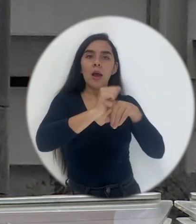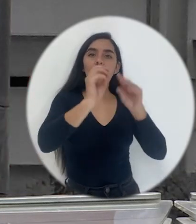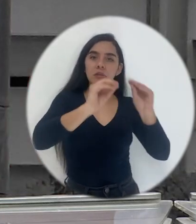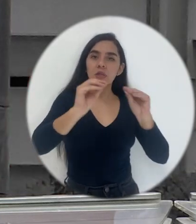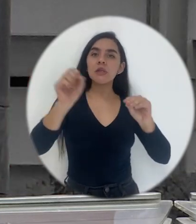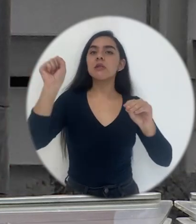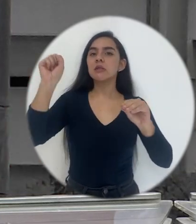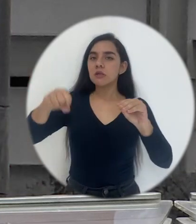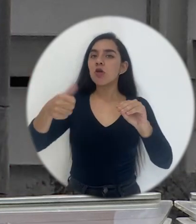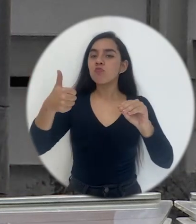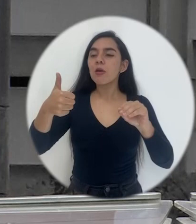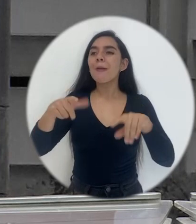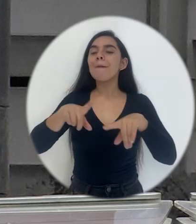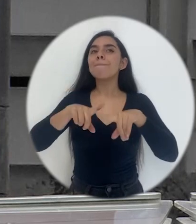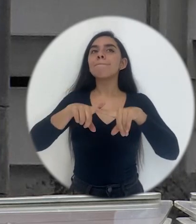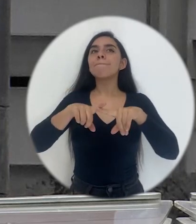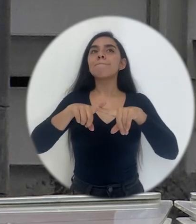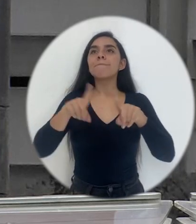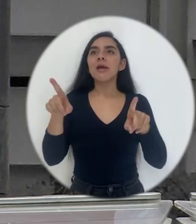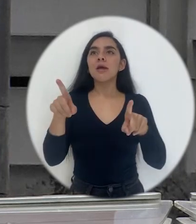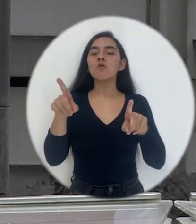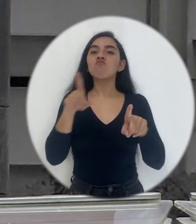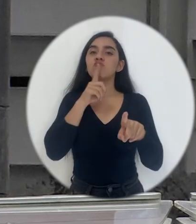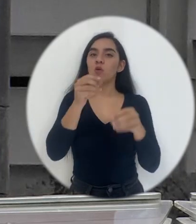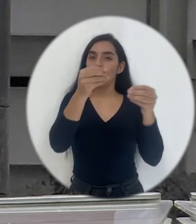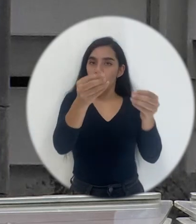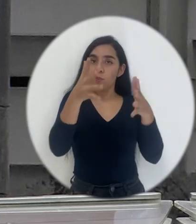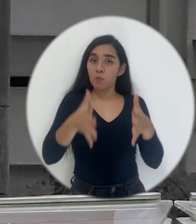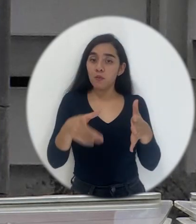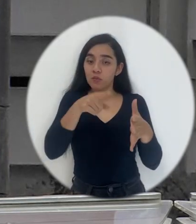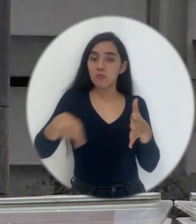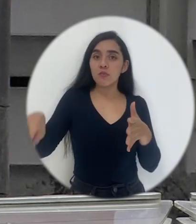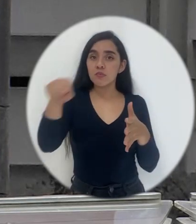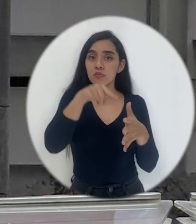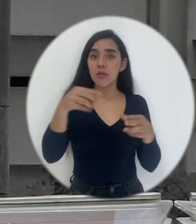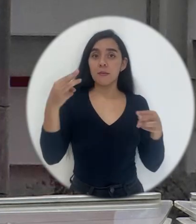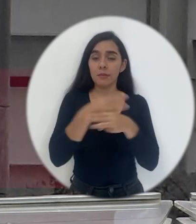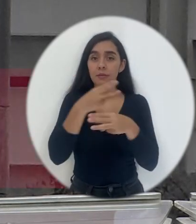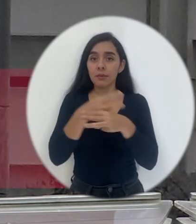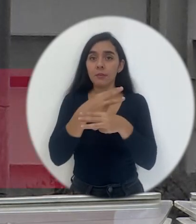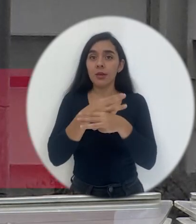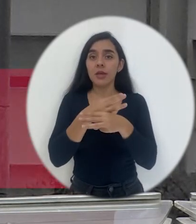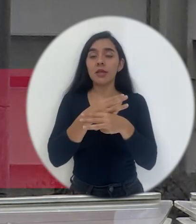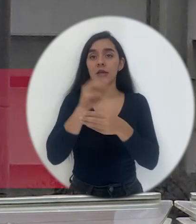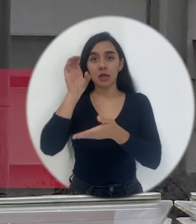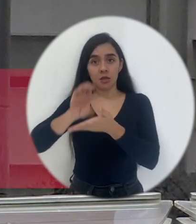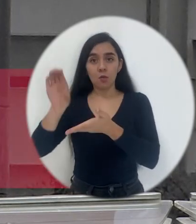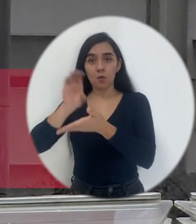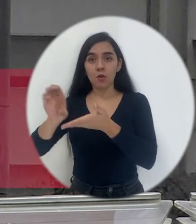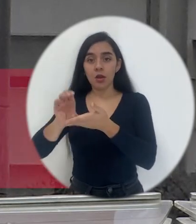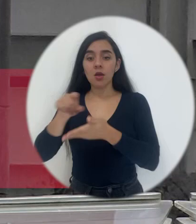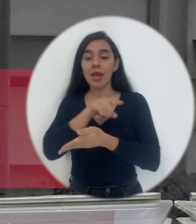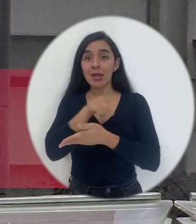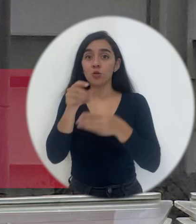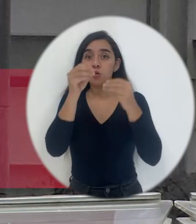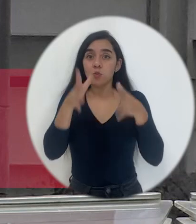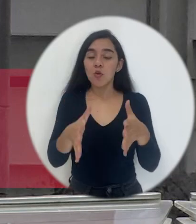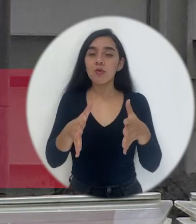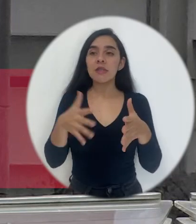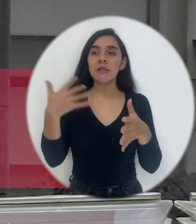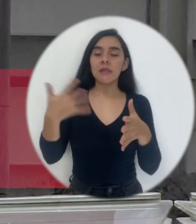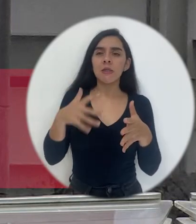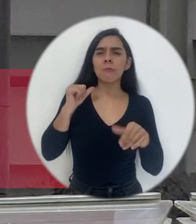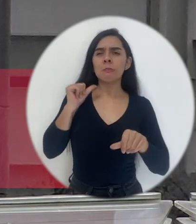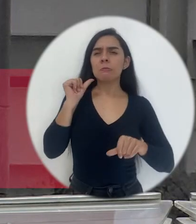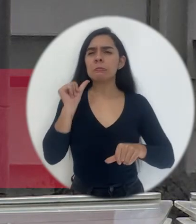una serie de capacitaciones, creo que los profesores y las profesoras de matemática, educación secundaria, han